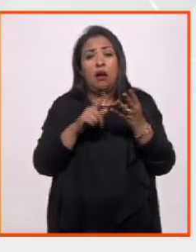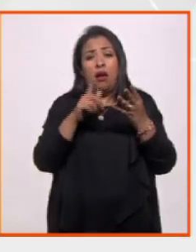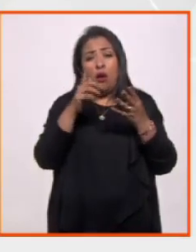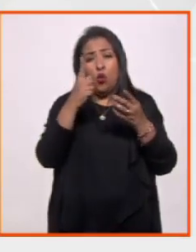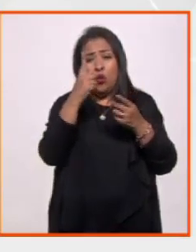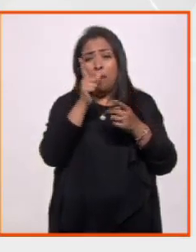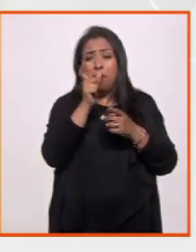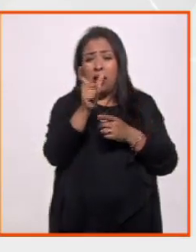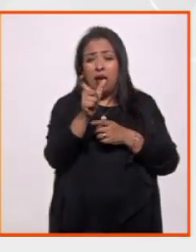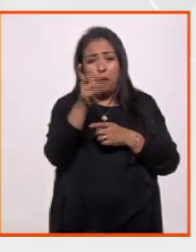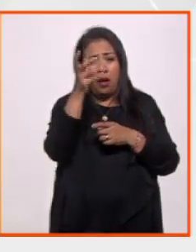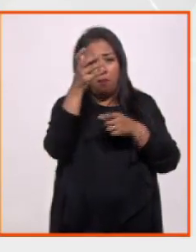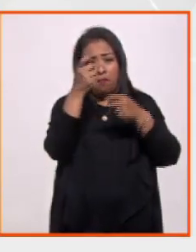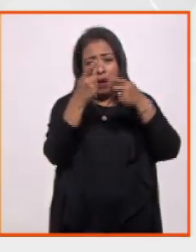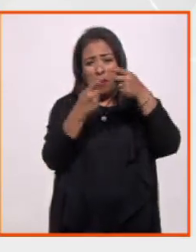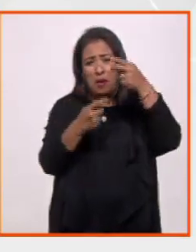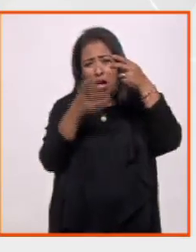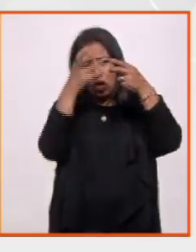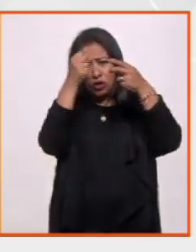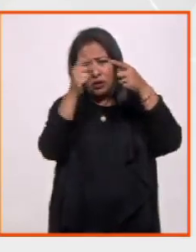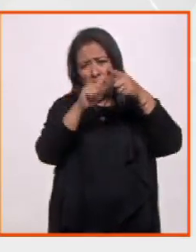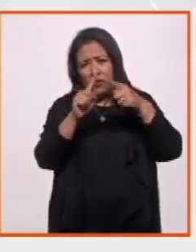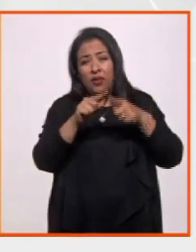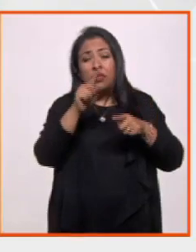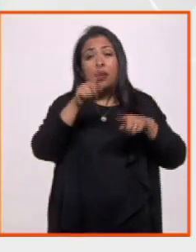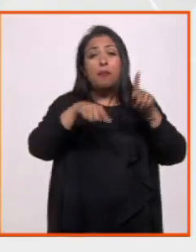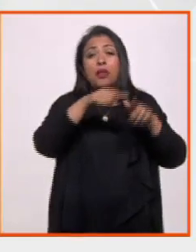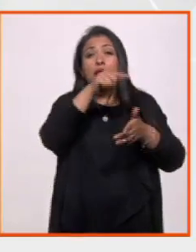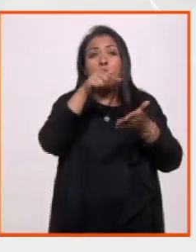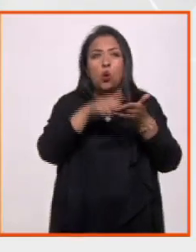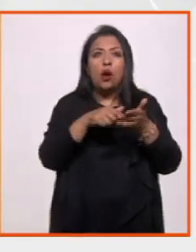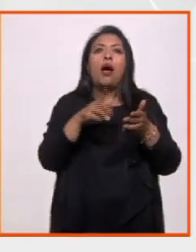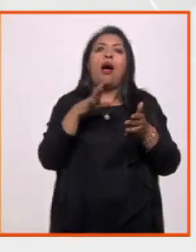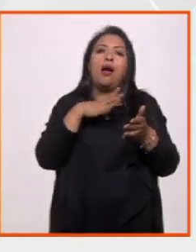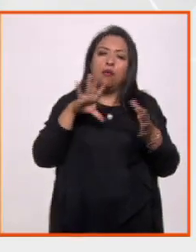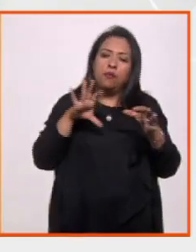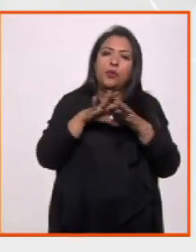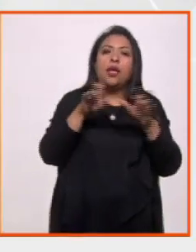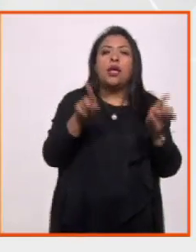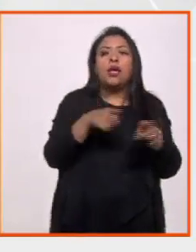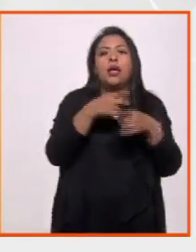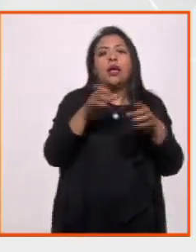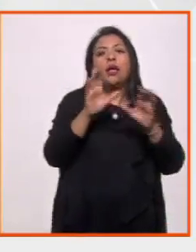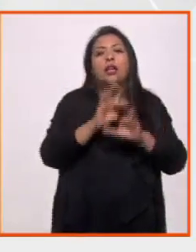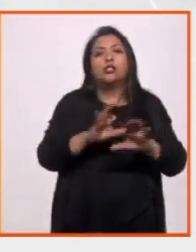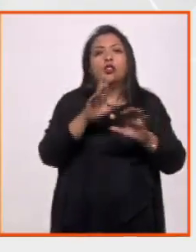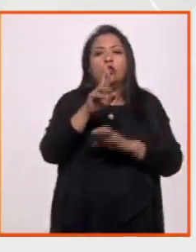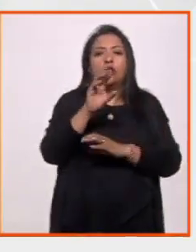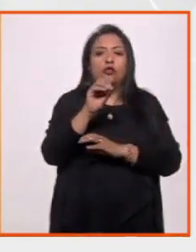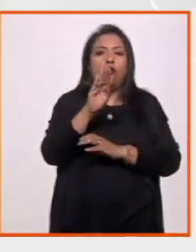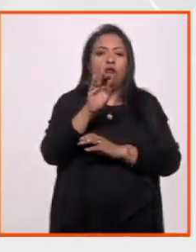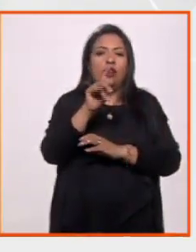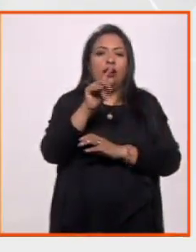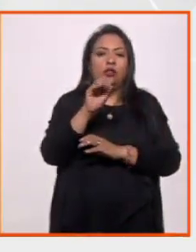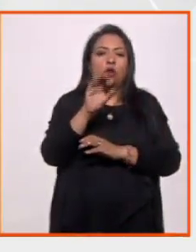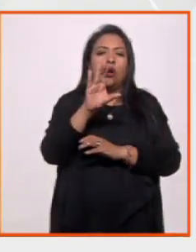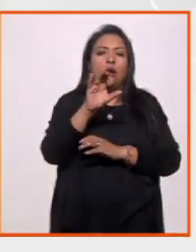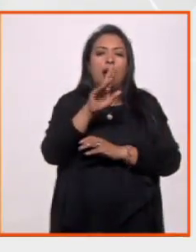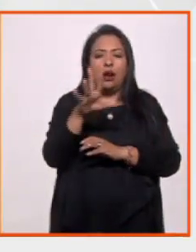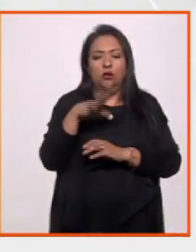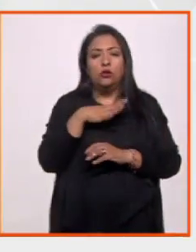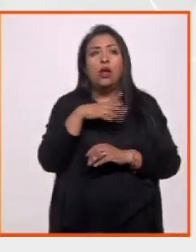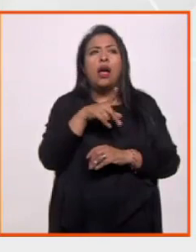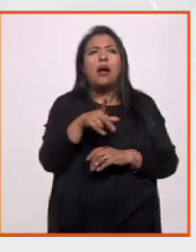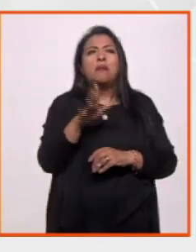tener una palabra de una región a otra, todo al ritmo de las canciones de Roberto Carlos. Había un aire de familia entre